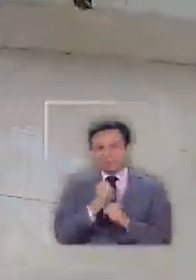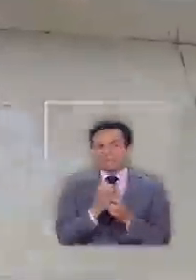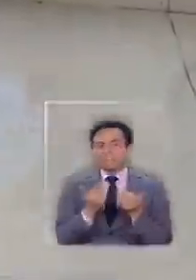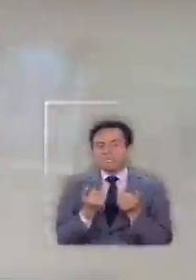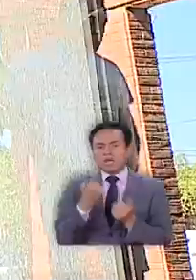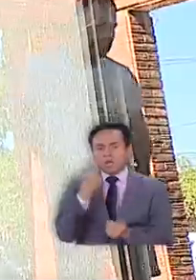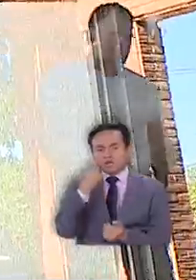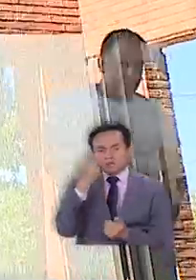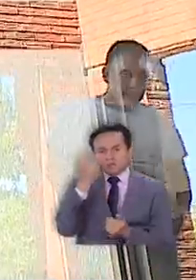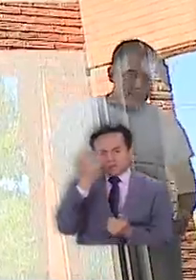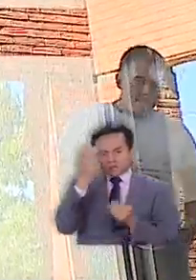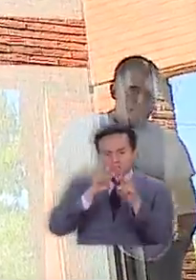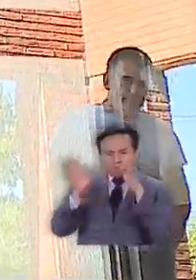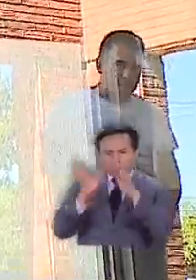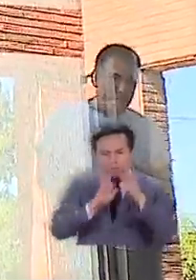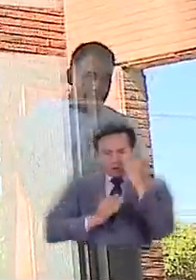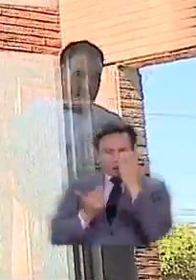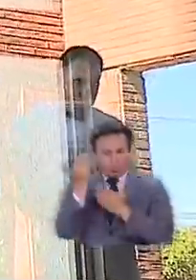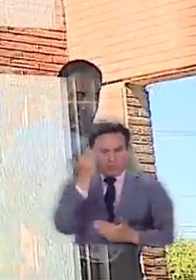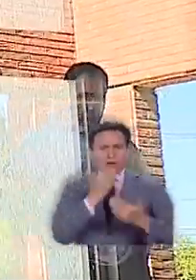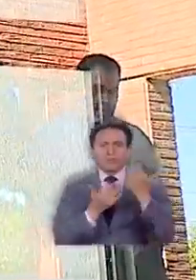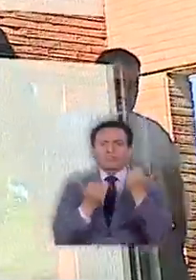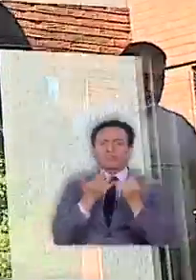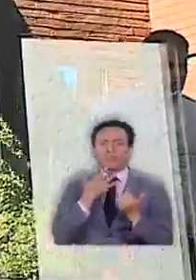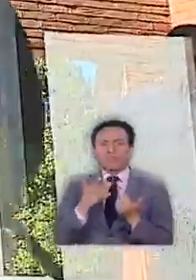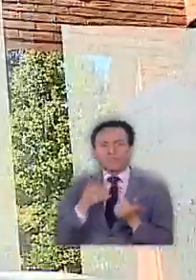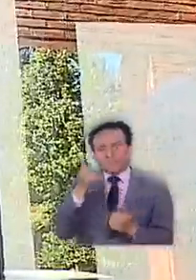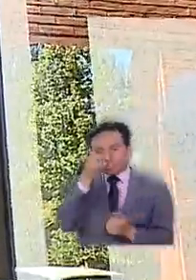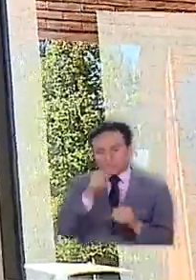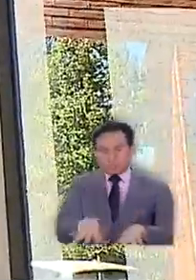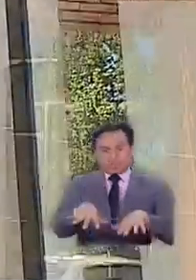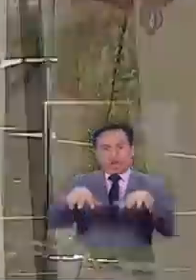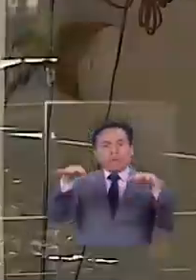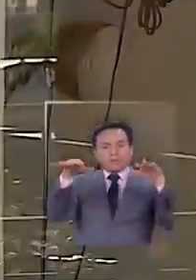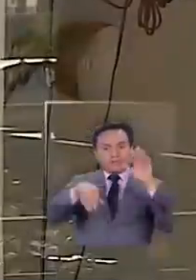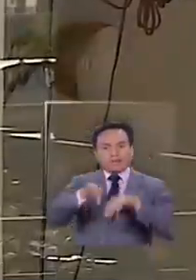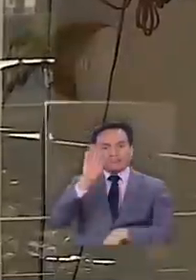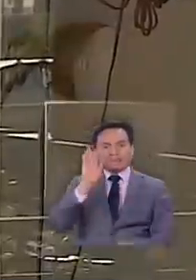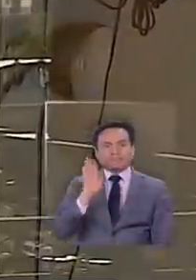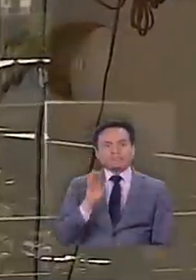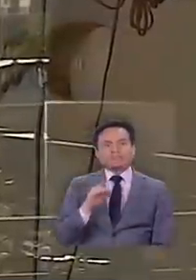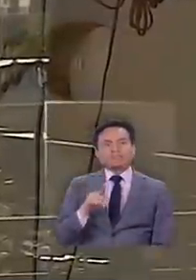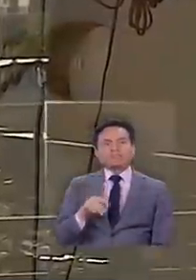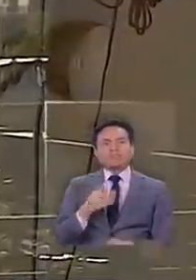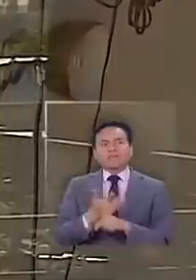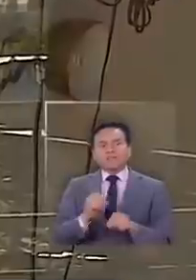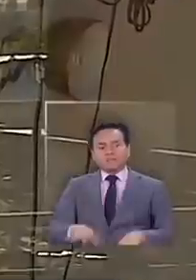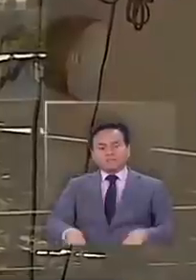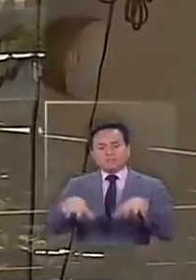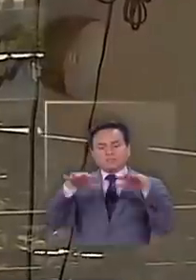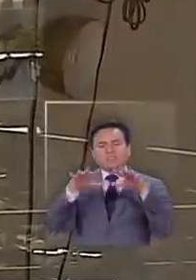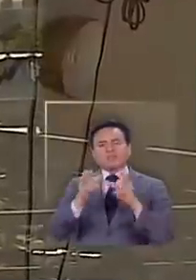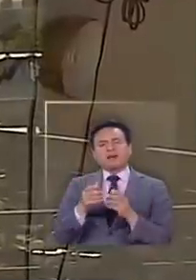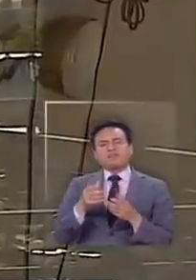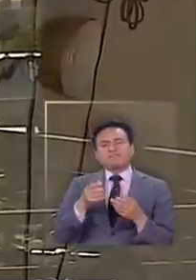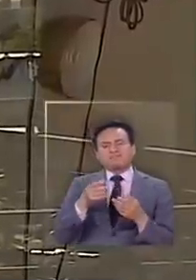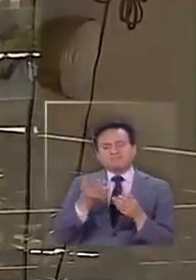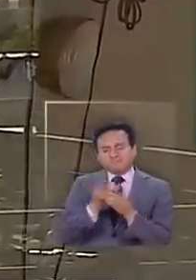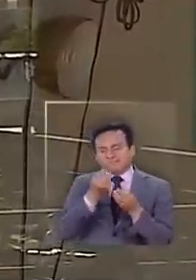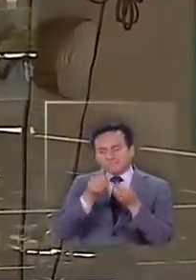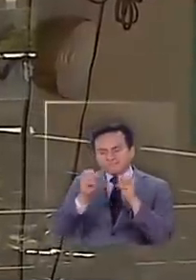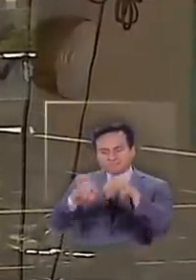de conocimiento técnica y cuidado más aún cuando la suciedad ha aumentado. Me están dejando mucha basura orgánica en los chaf